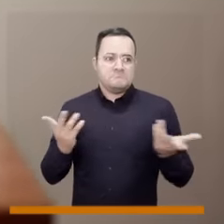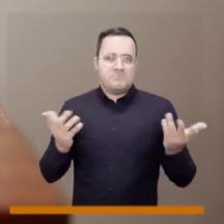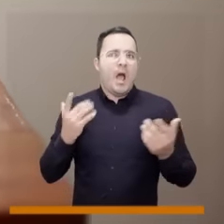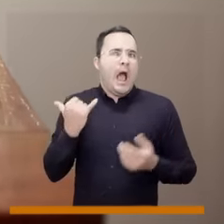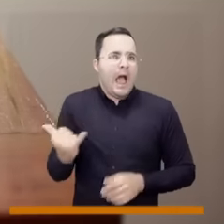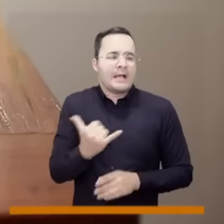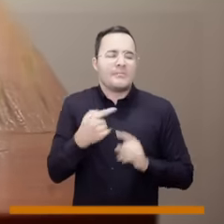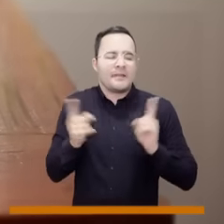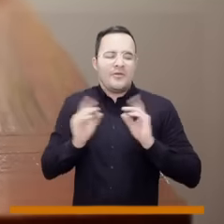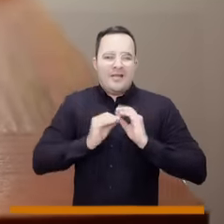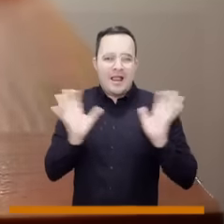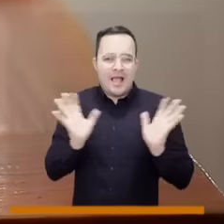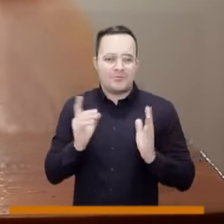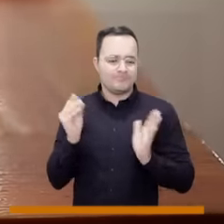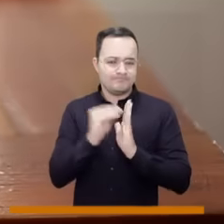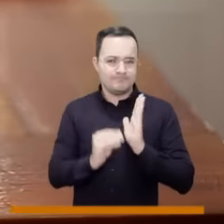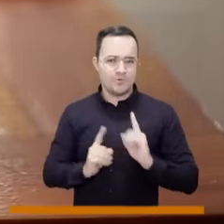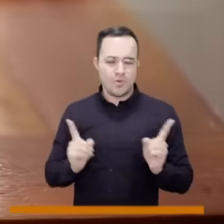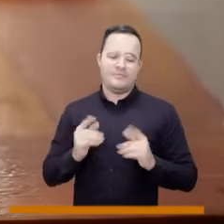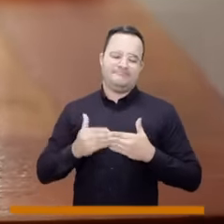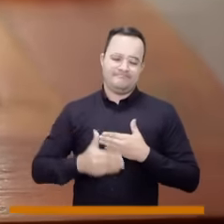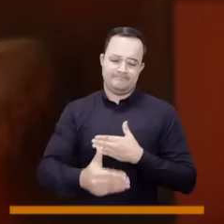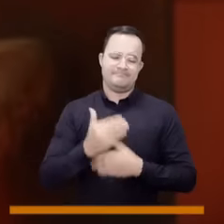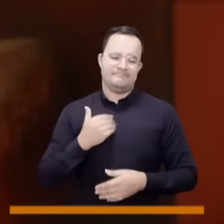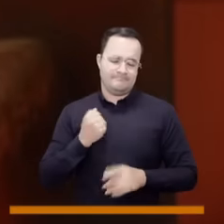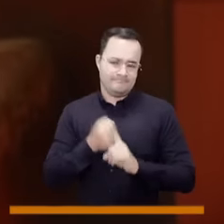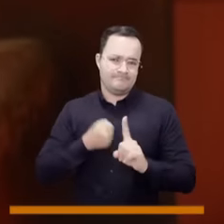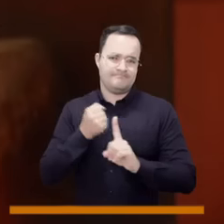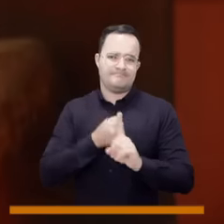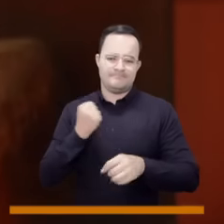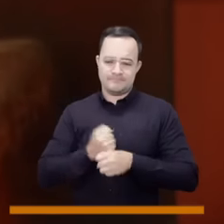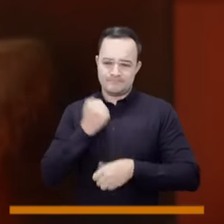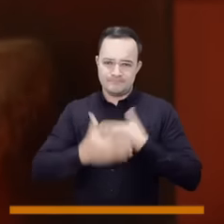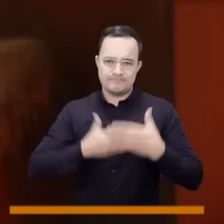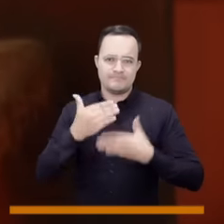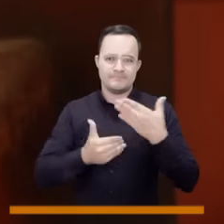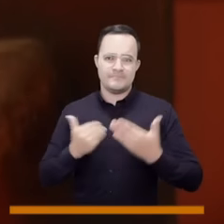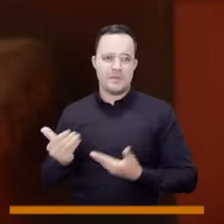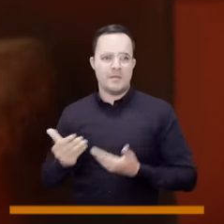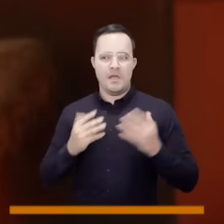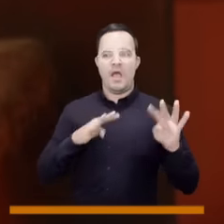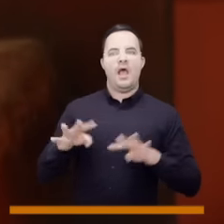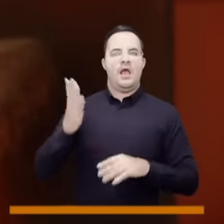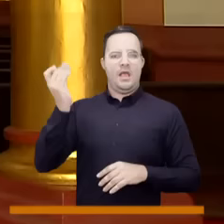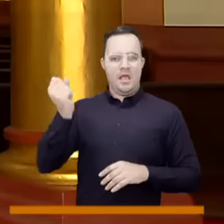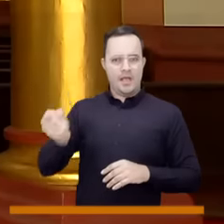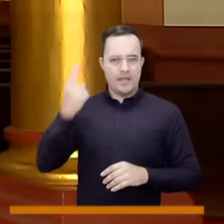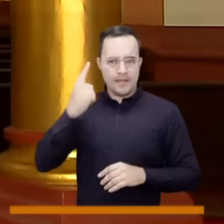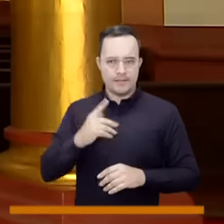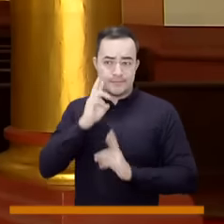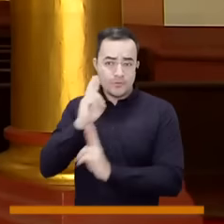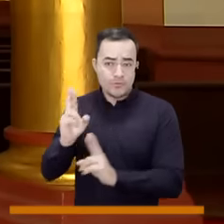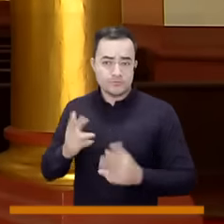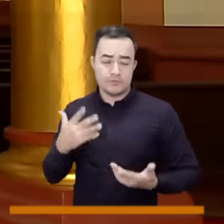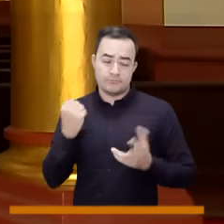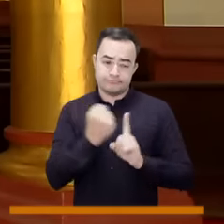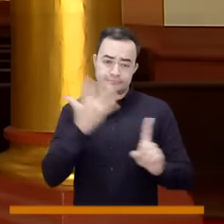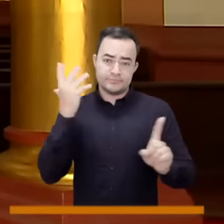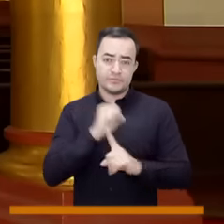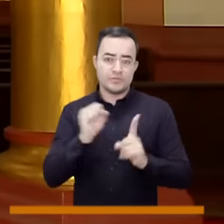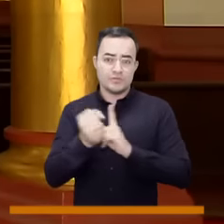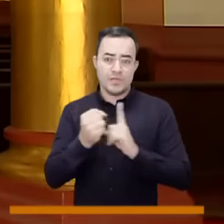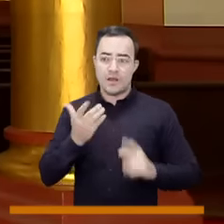trabajar en los próximos cuatro años para que se pueda avanzar en este reconocimiento que realizan las entidades religiosas, las